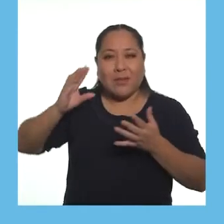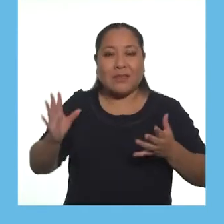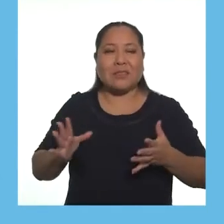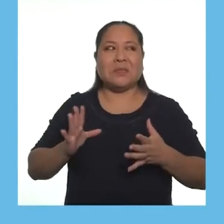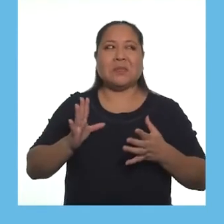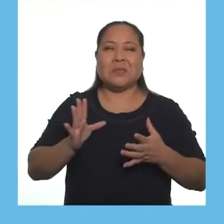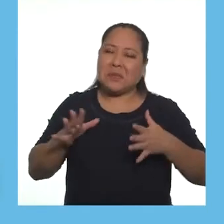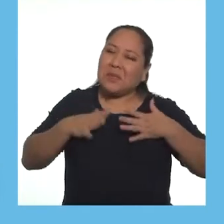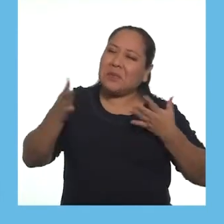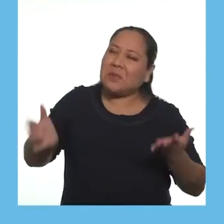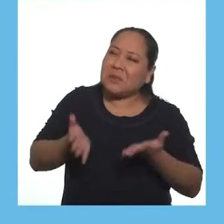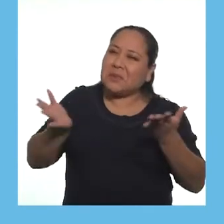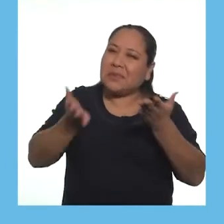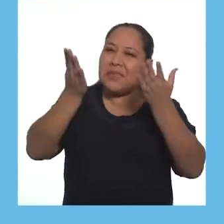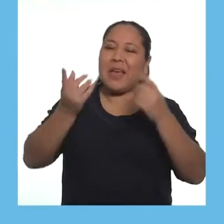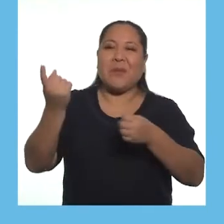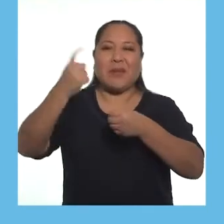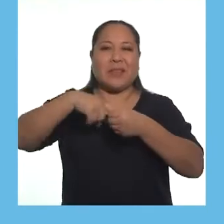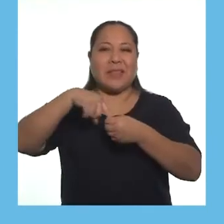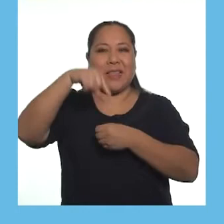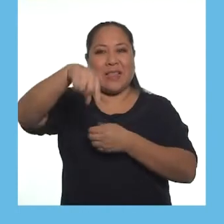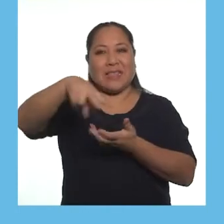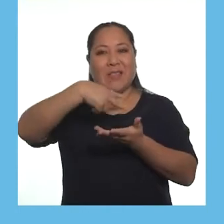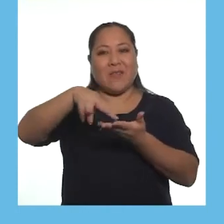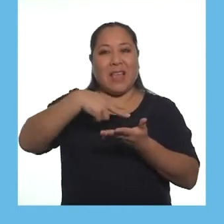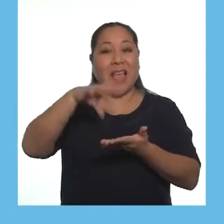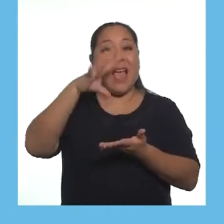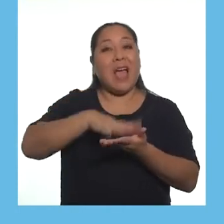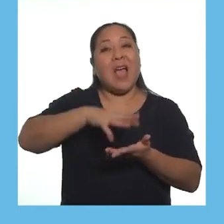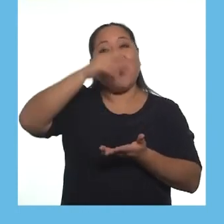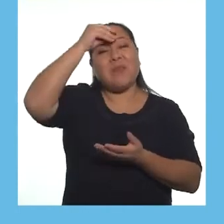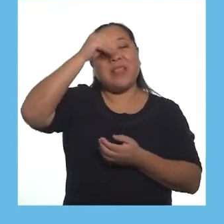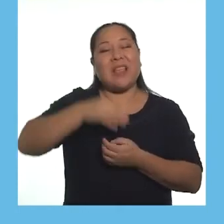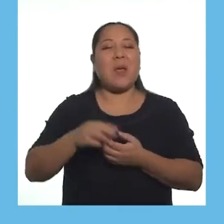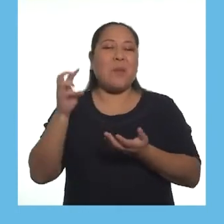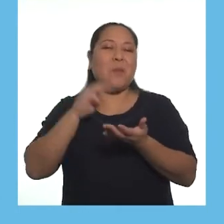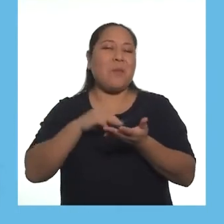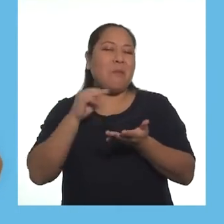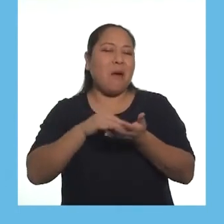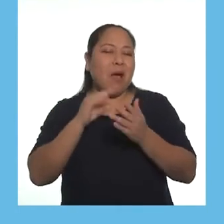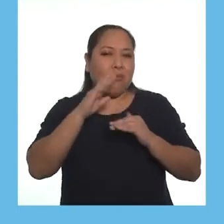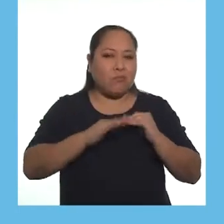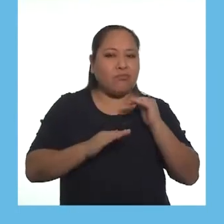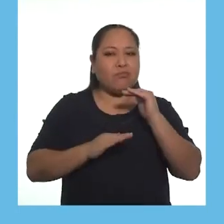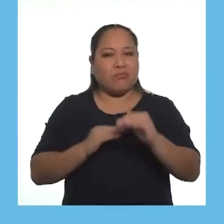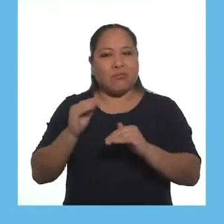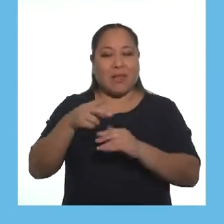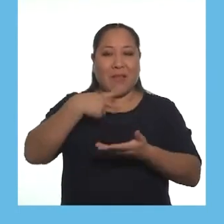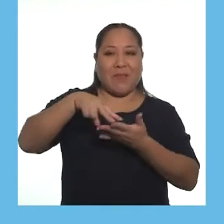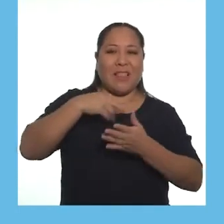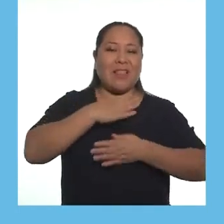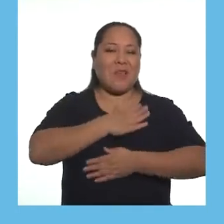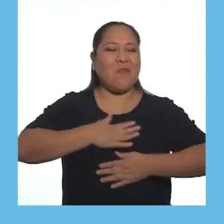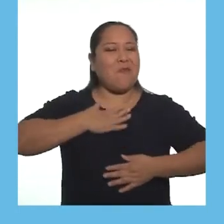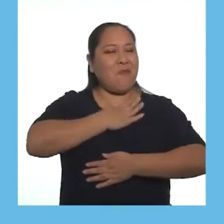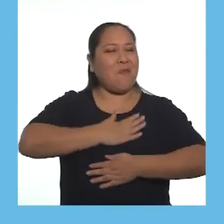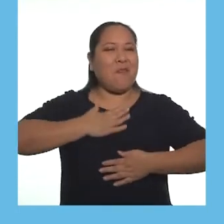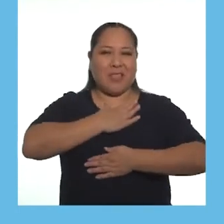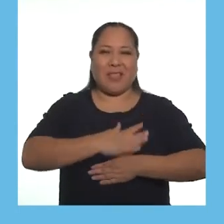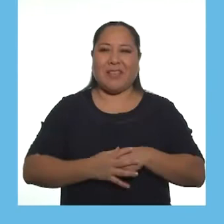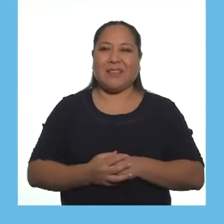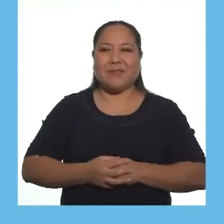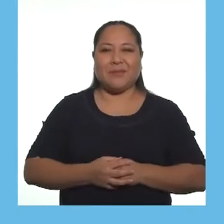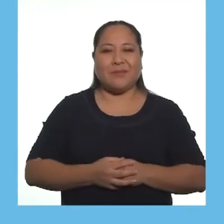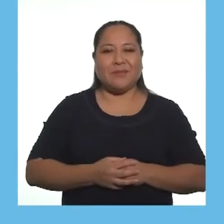aprendiendo y motivándose a participar más de la danza y a aprender más pasos de baile y